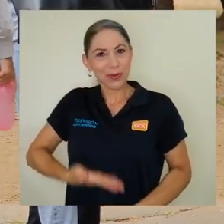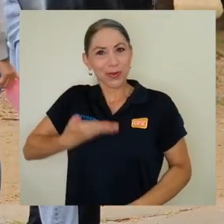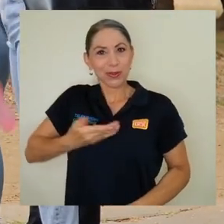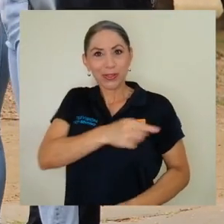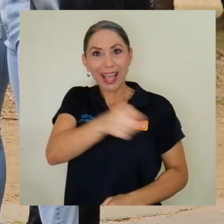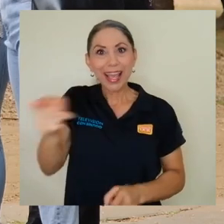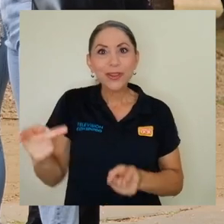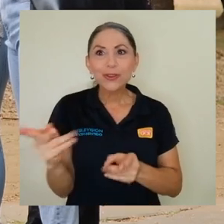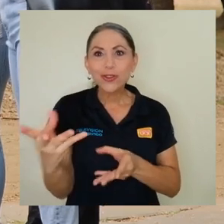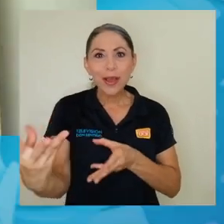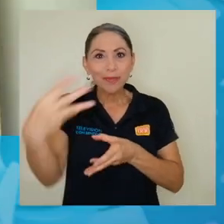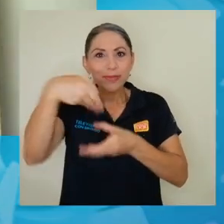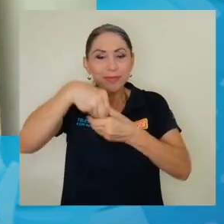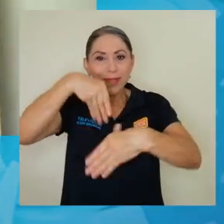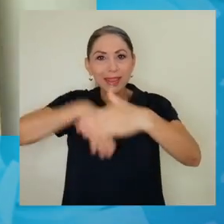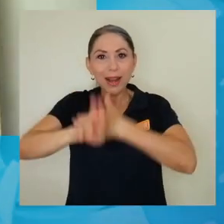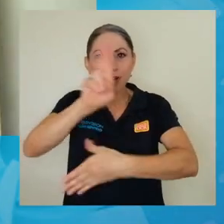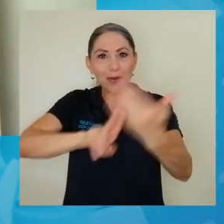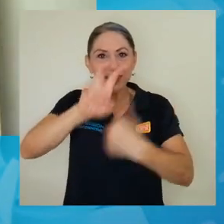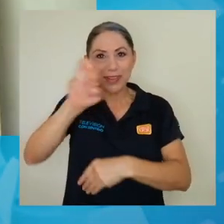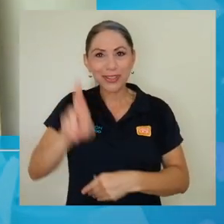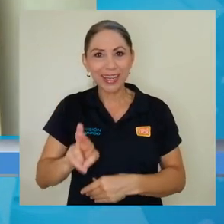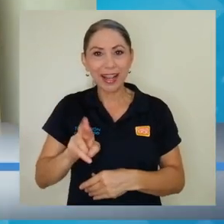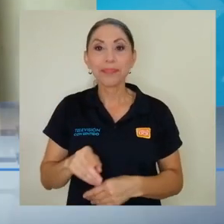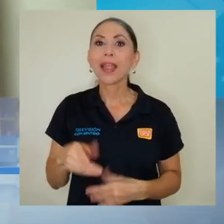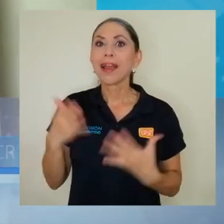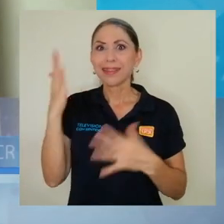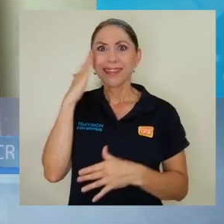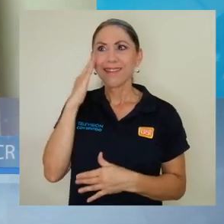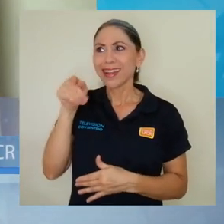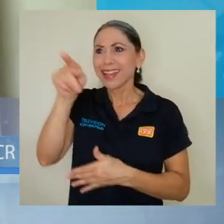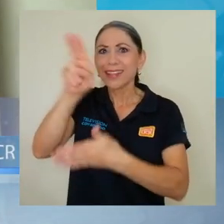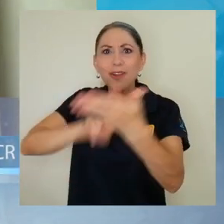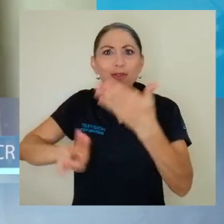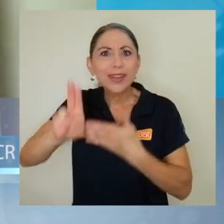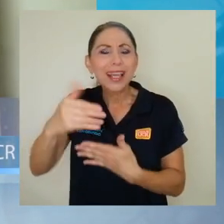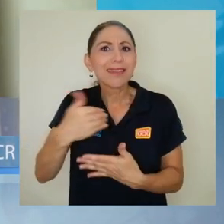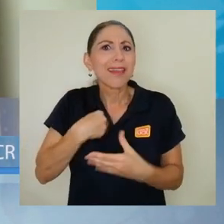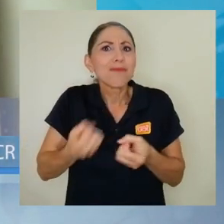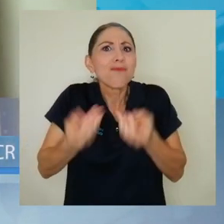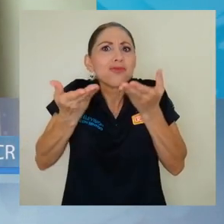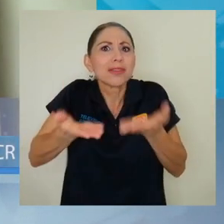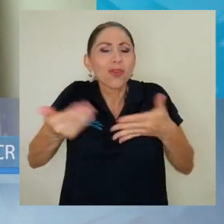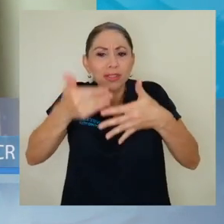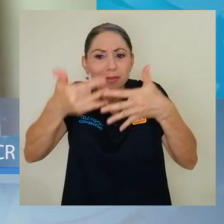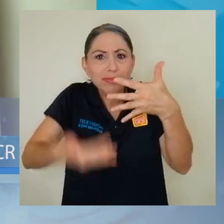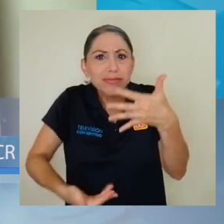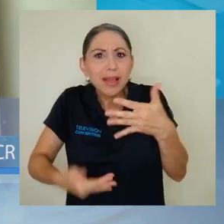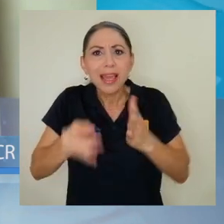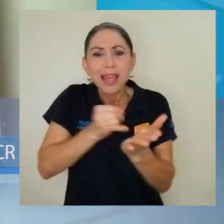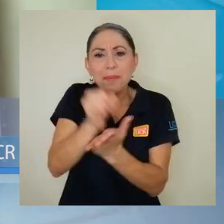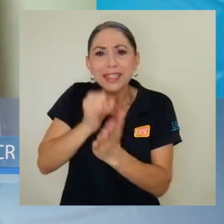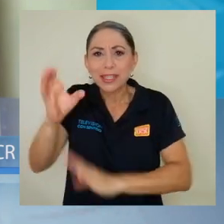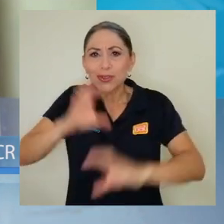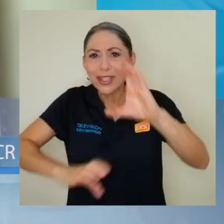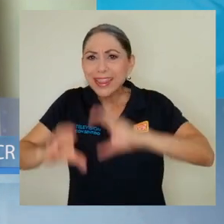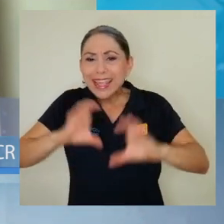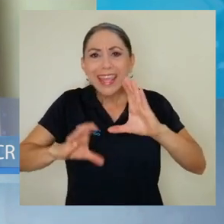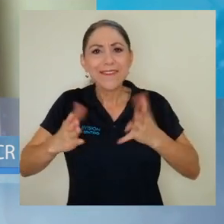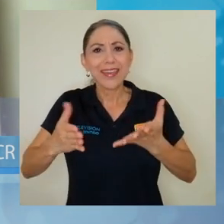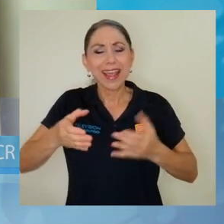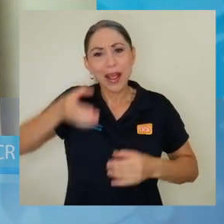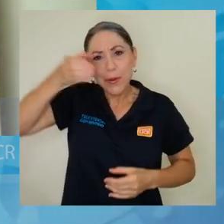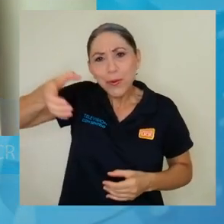Rica. Saber que es una universidad como que recoge todas estas cosas, investigación científica, la parte cultural, incluso la parte